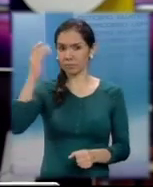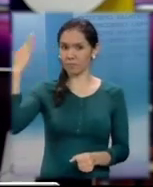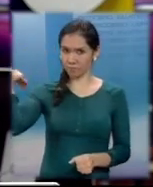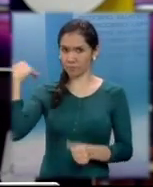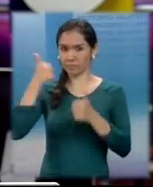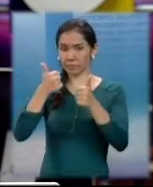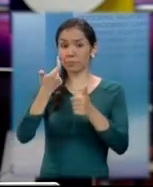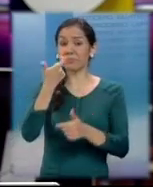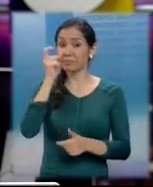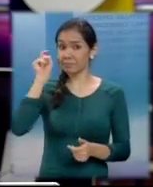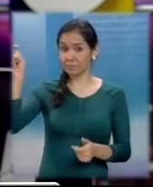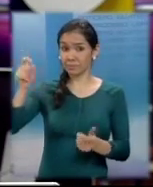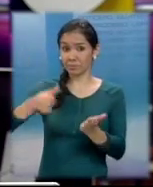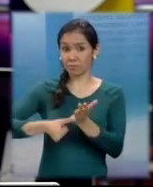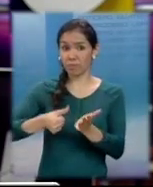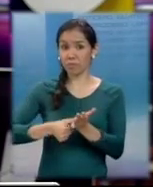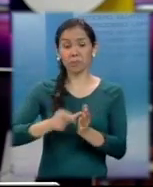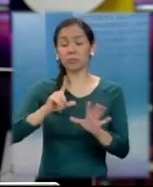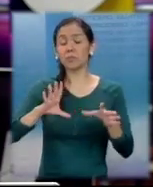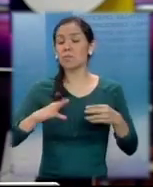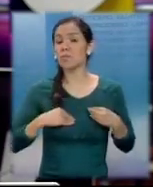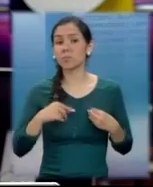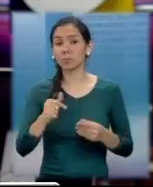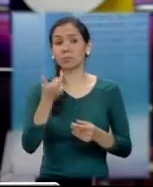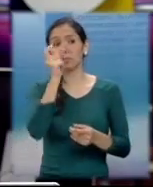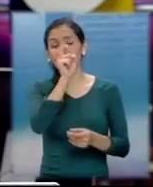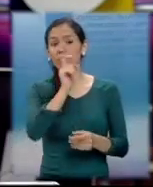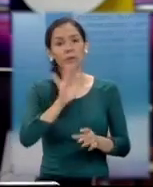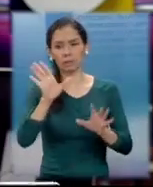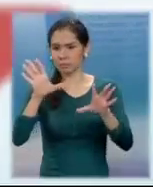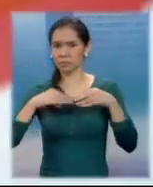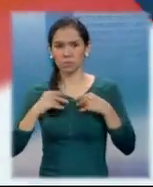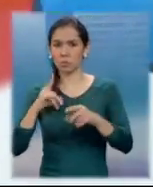pero la deuda de la municipalidad no permite que este se pueda usar.